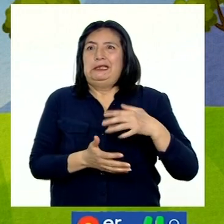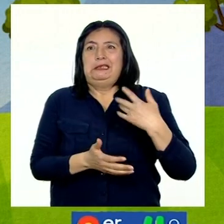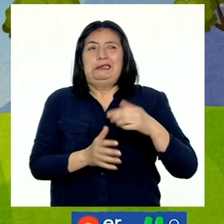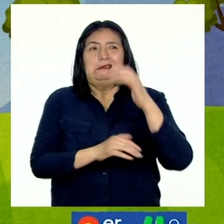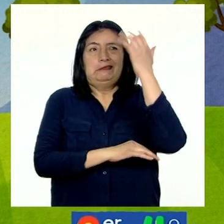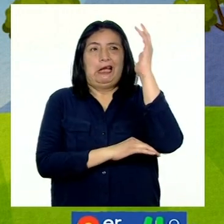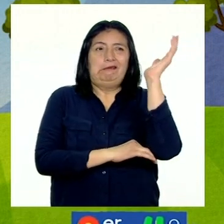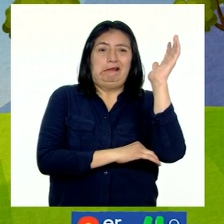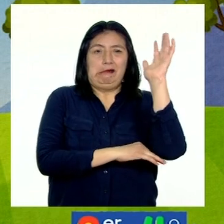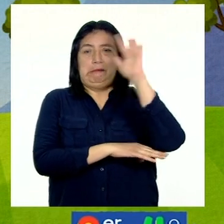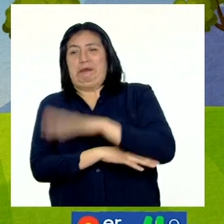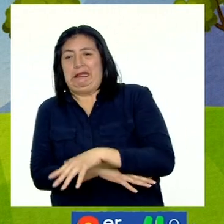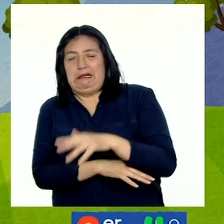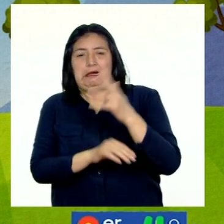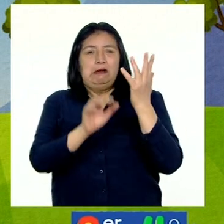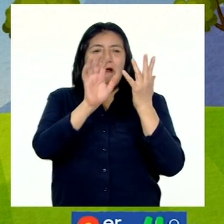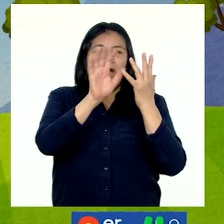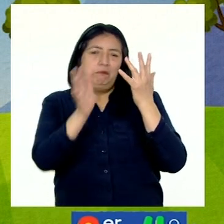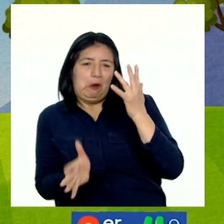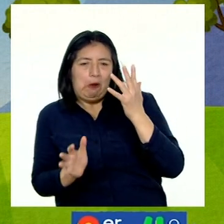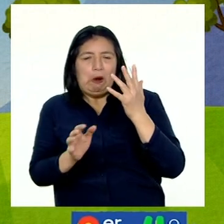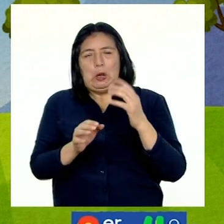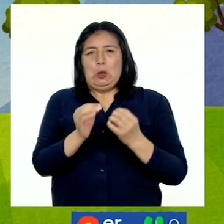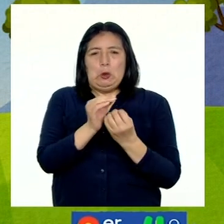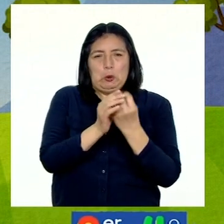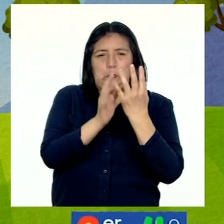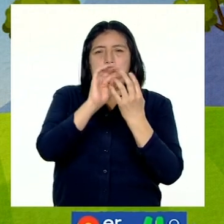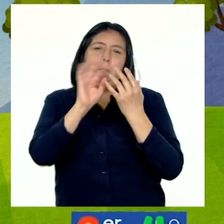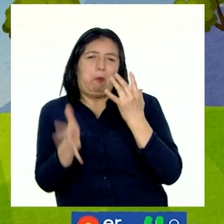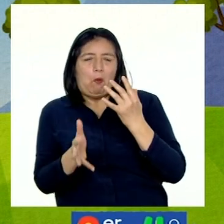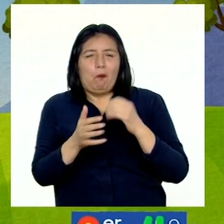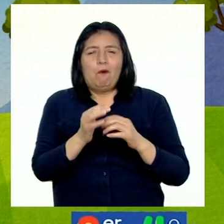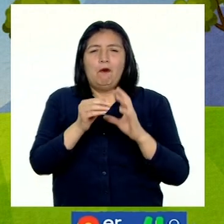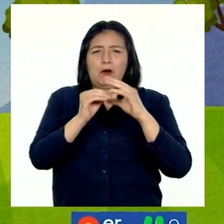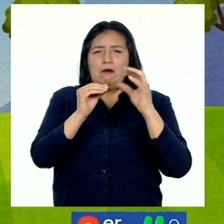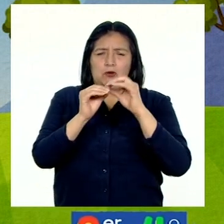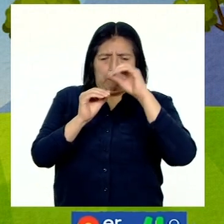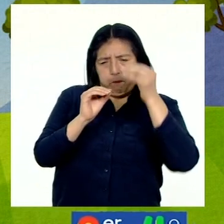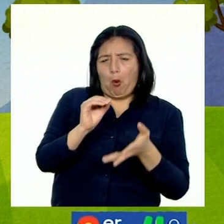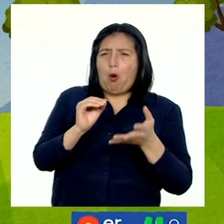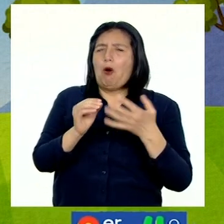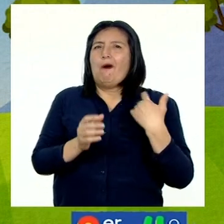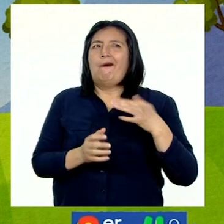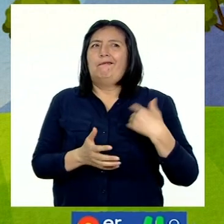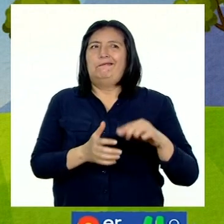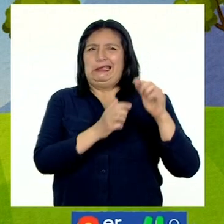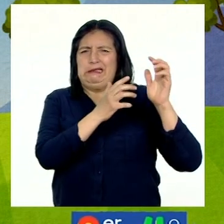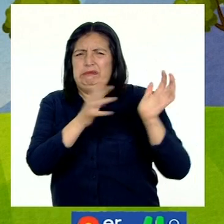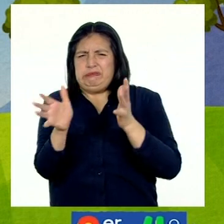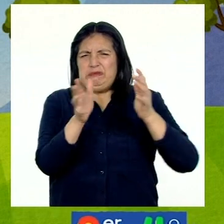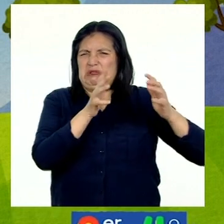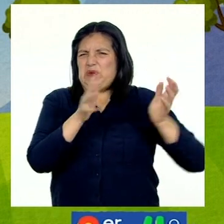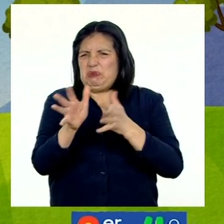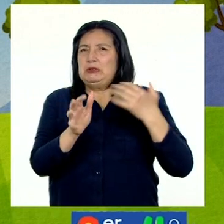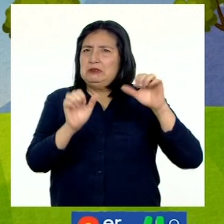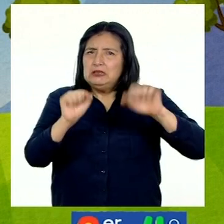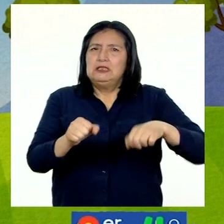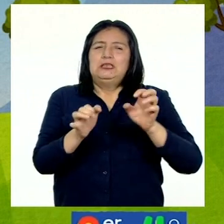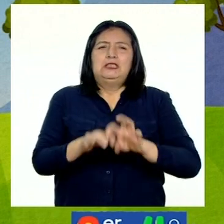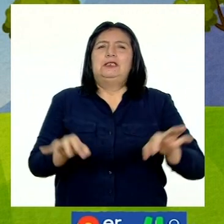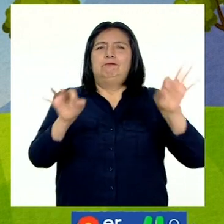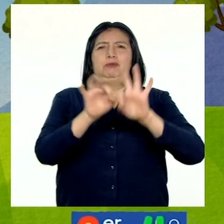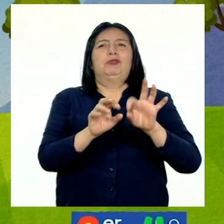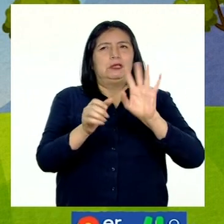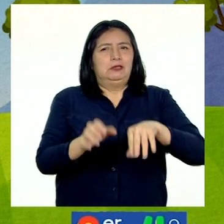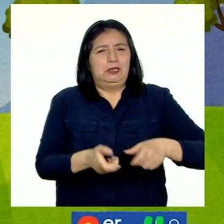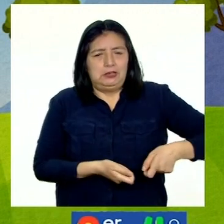los árboles, las hojas, flores y frutos. Los vientos, además, son muy importantes en la